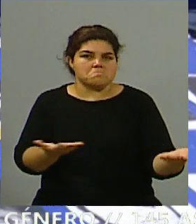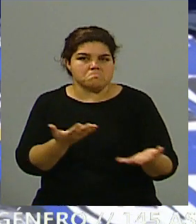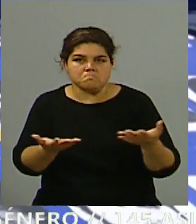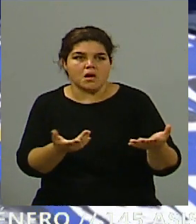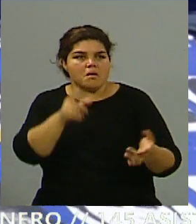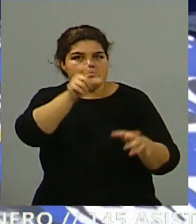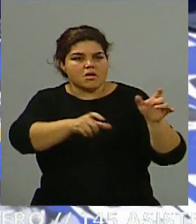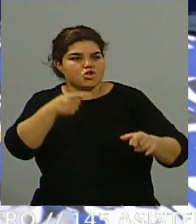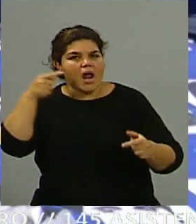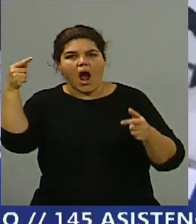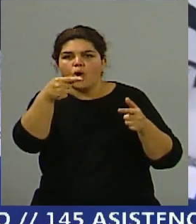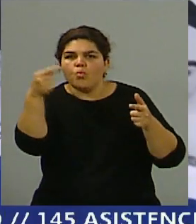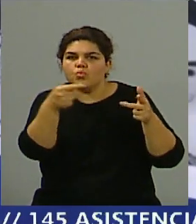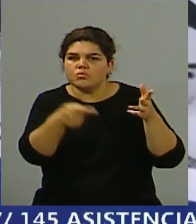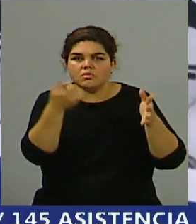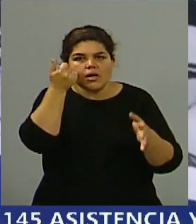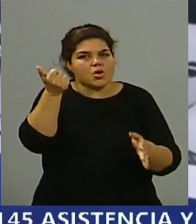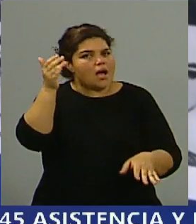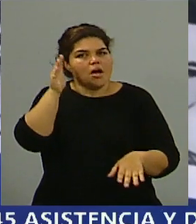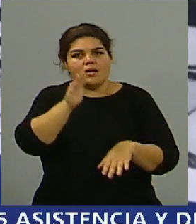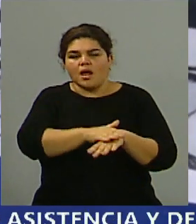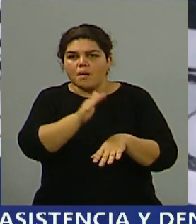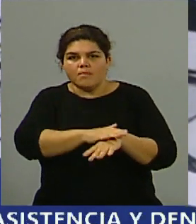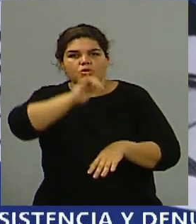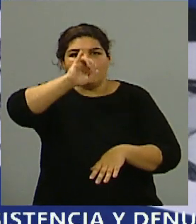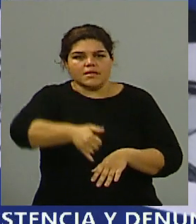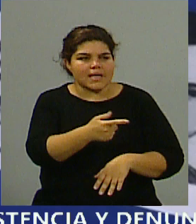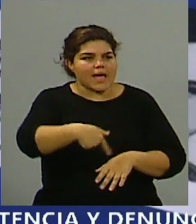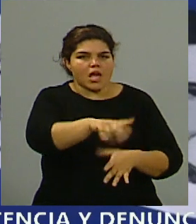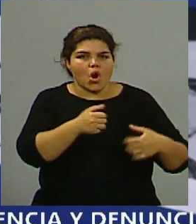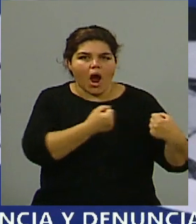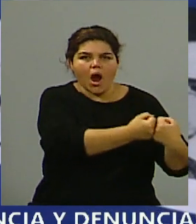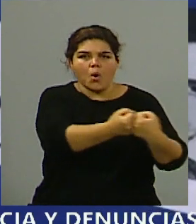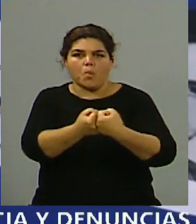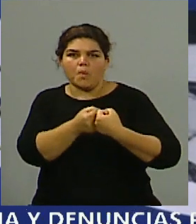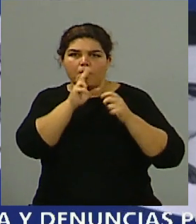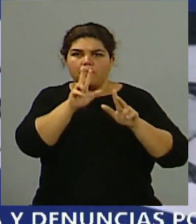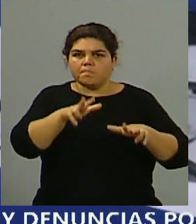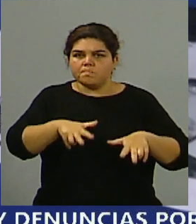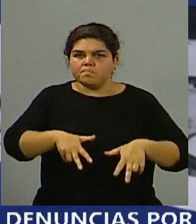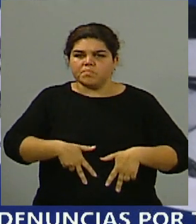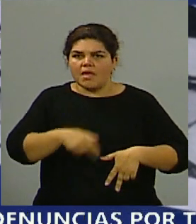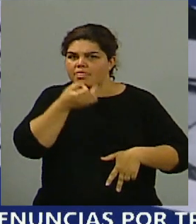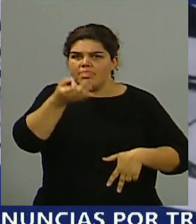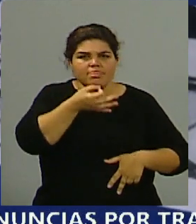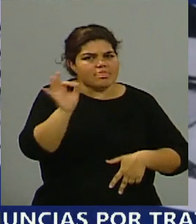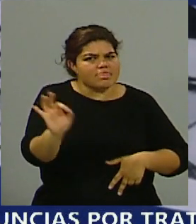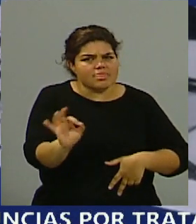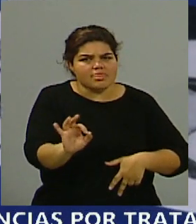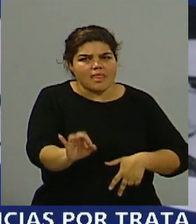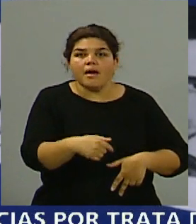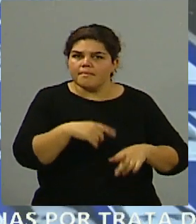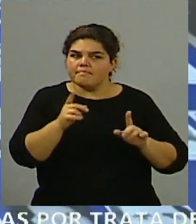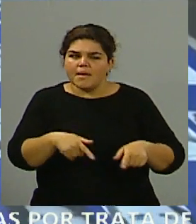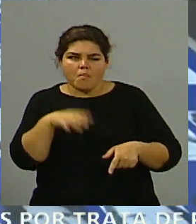imputados y condenados de hacer pactos de silencio, ¿sí? recuerden que hay en los juicios de lesa humanidad